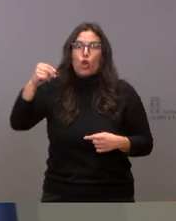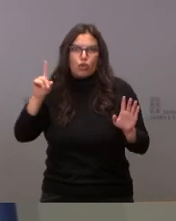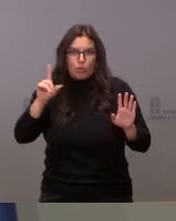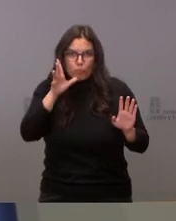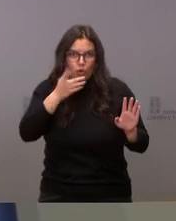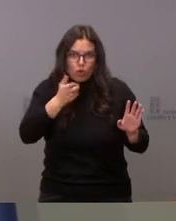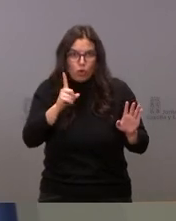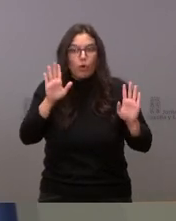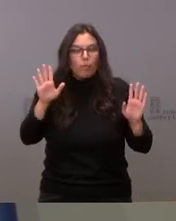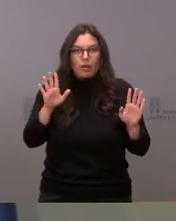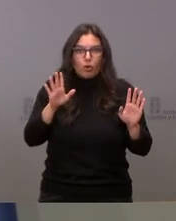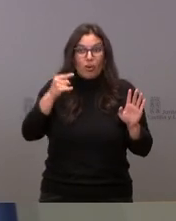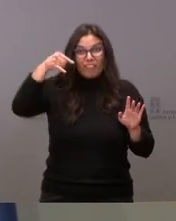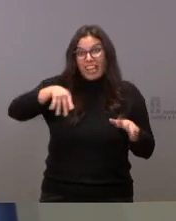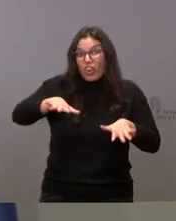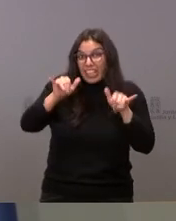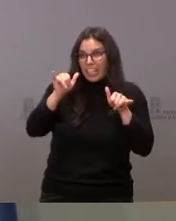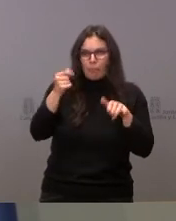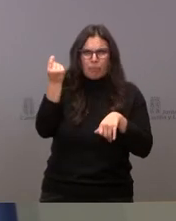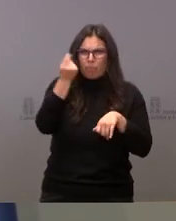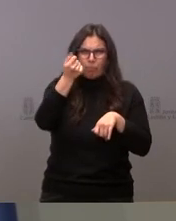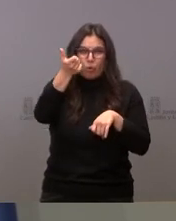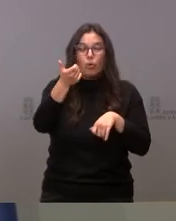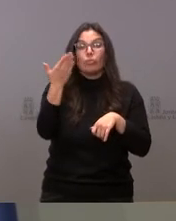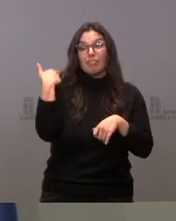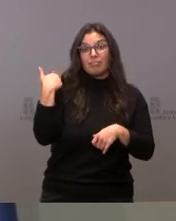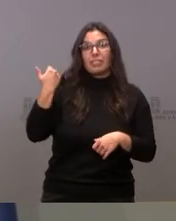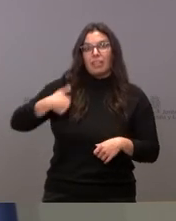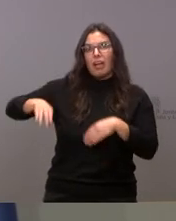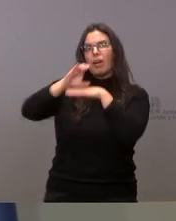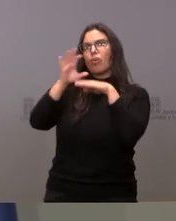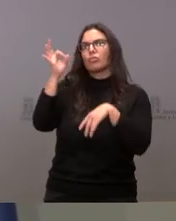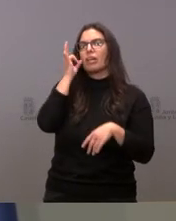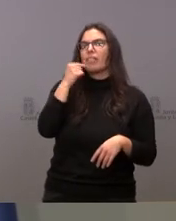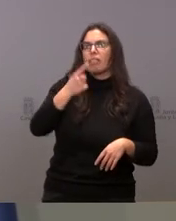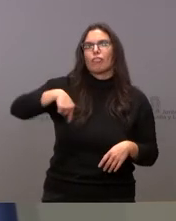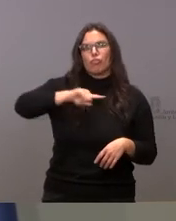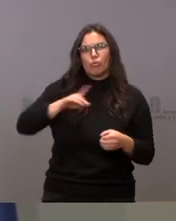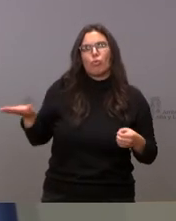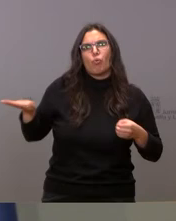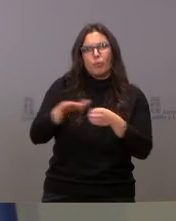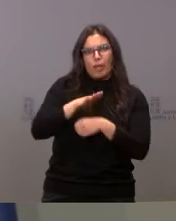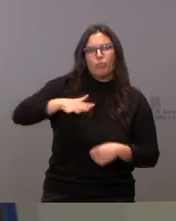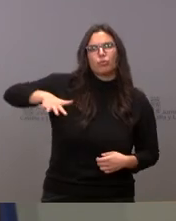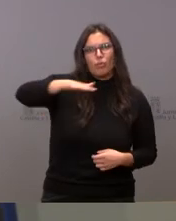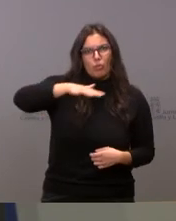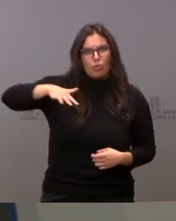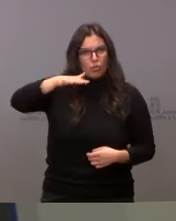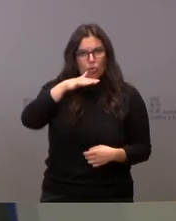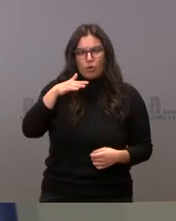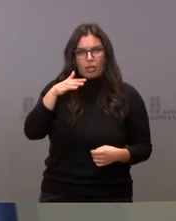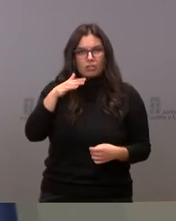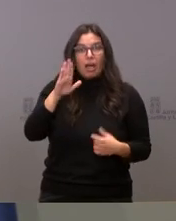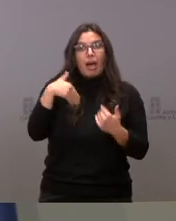pero son escasos y a ese respecto ya indicó la consejera en su momento que nosotros cubriríamos esas zonas mientras no se